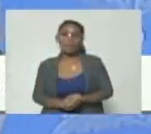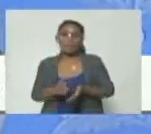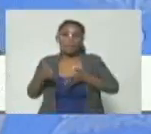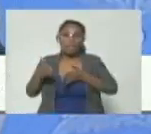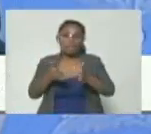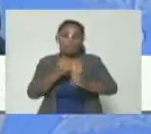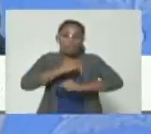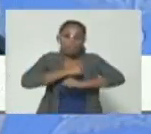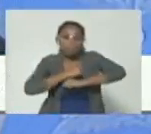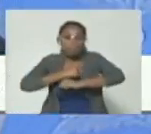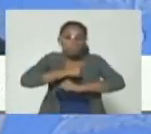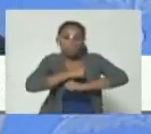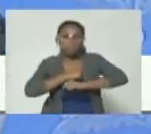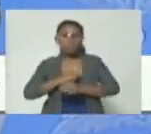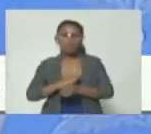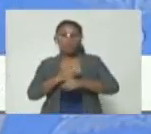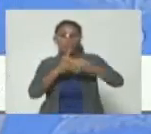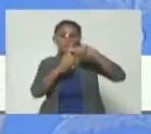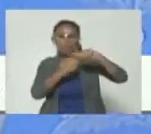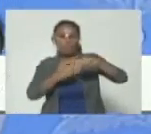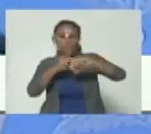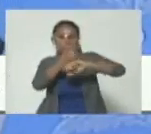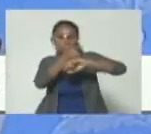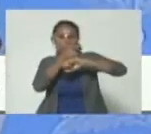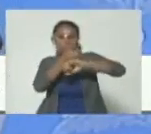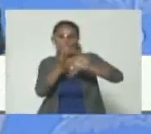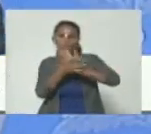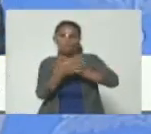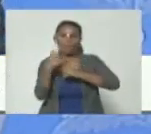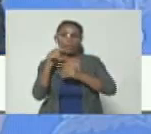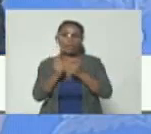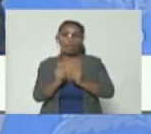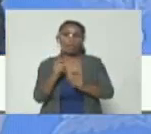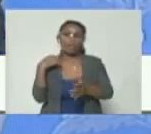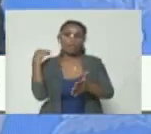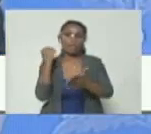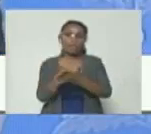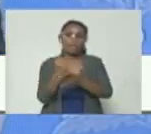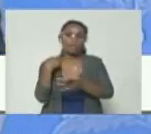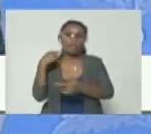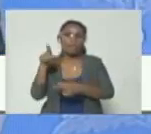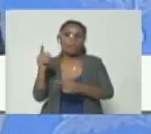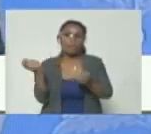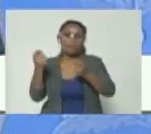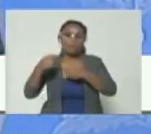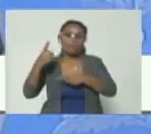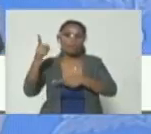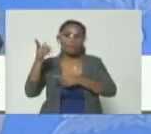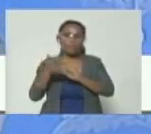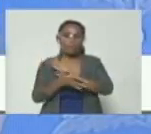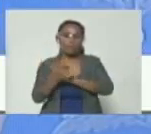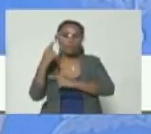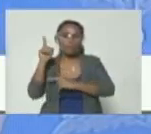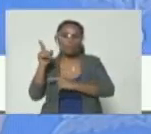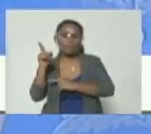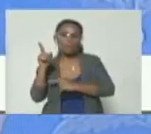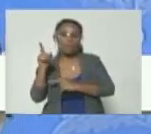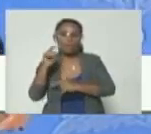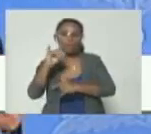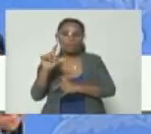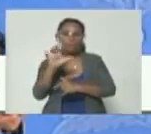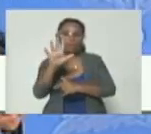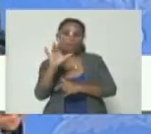francostiradores apostar un francostirador para intentar el asesinato del presidente el 5 de julio en la en los